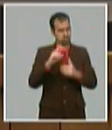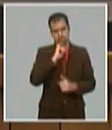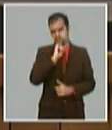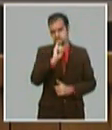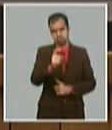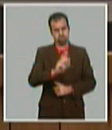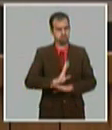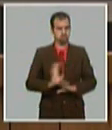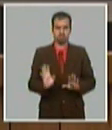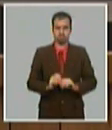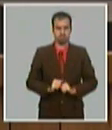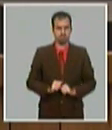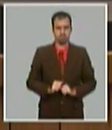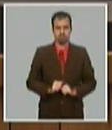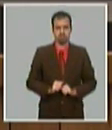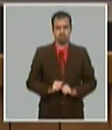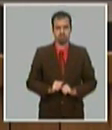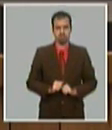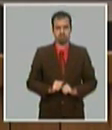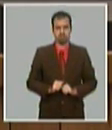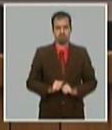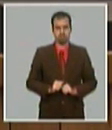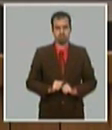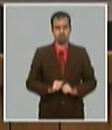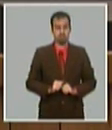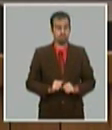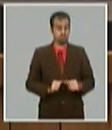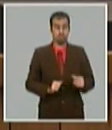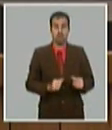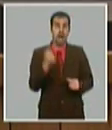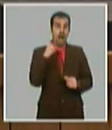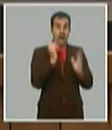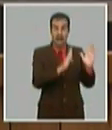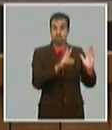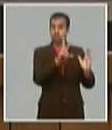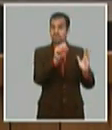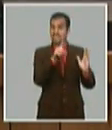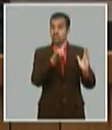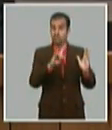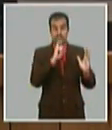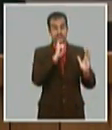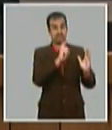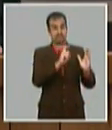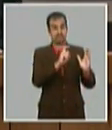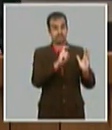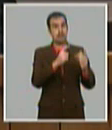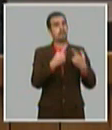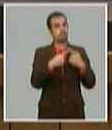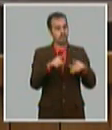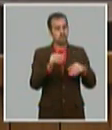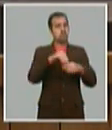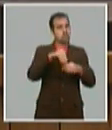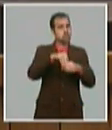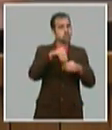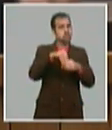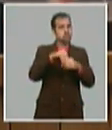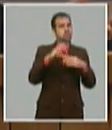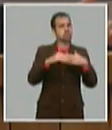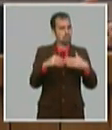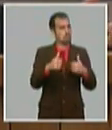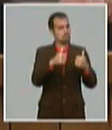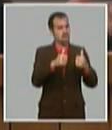y de ingresos que tuvimos en el 2019, que fue un año de por sí duro. Pero bueno, vuelvo a hacer la misma comparación.